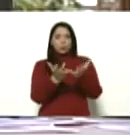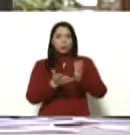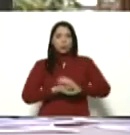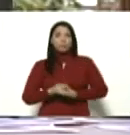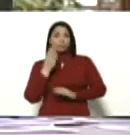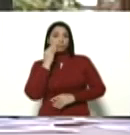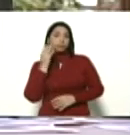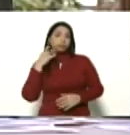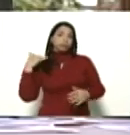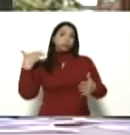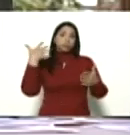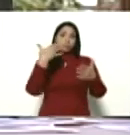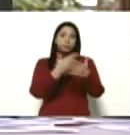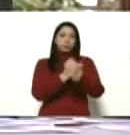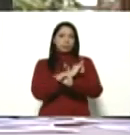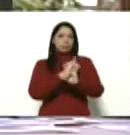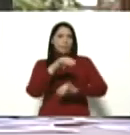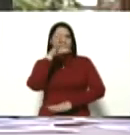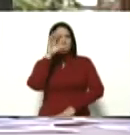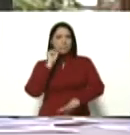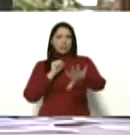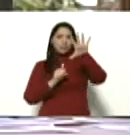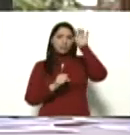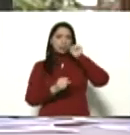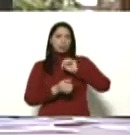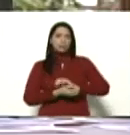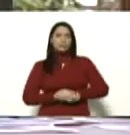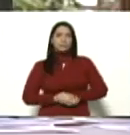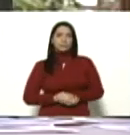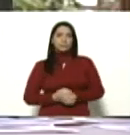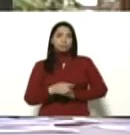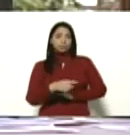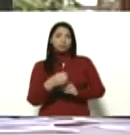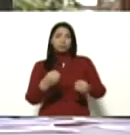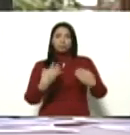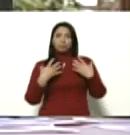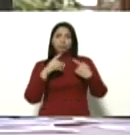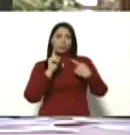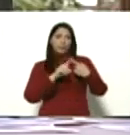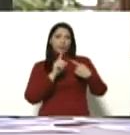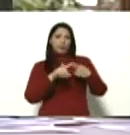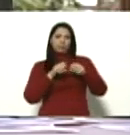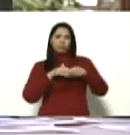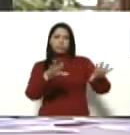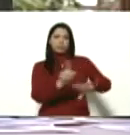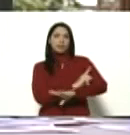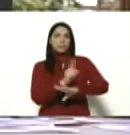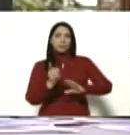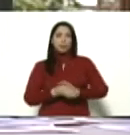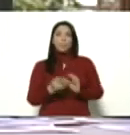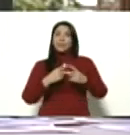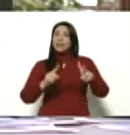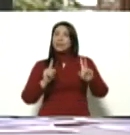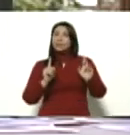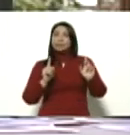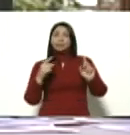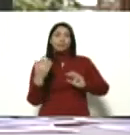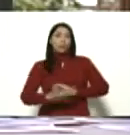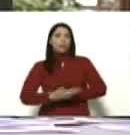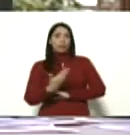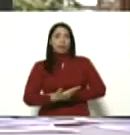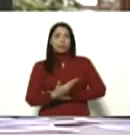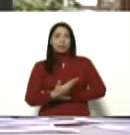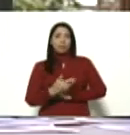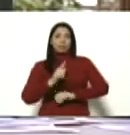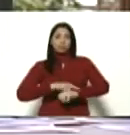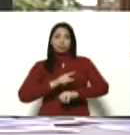experiencias, está aprendiendo, es que es un virus, primero, que se propaga muy rápido, pero que es fundamental el